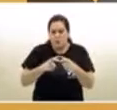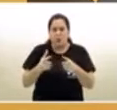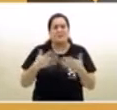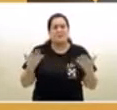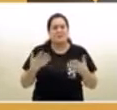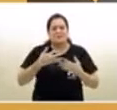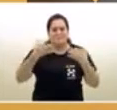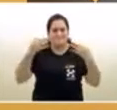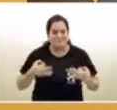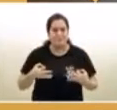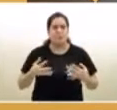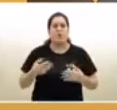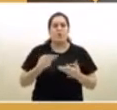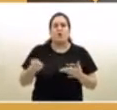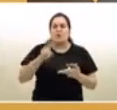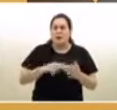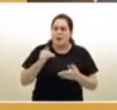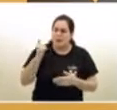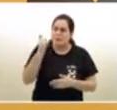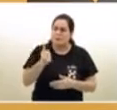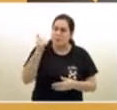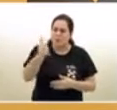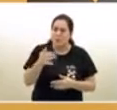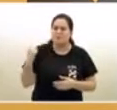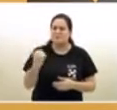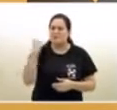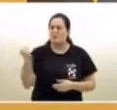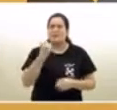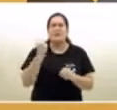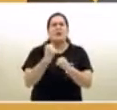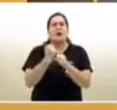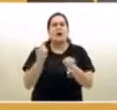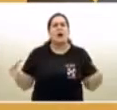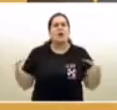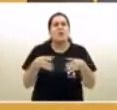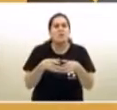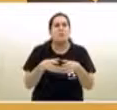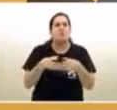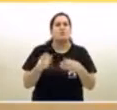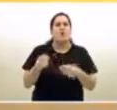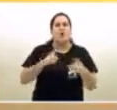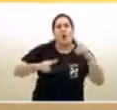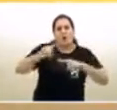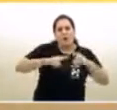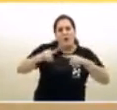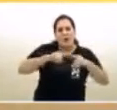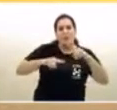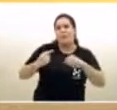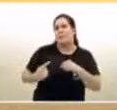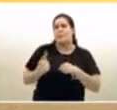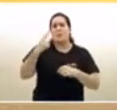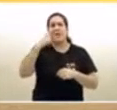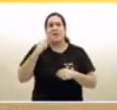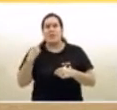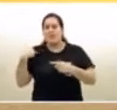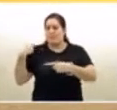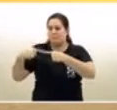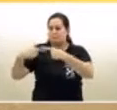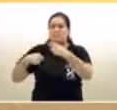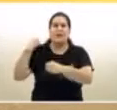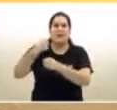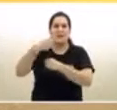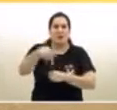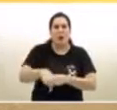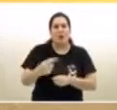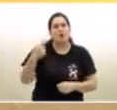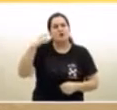importante que es que trabajemos en conjunto y en forma coordinada. Lo hicimos desde el primer día y lo vamos a seguir haciendo porque es mi convicción de que es la